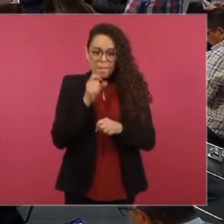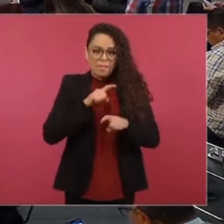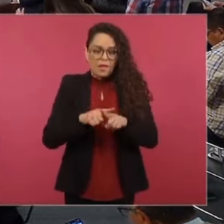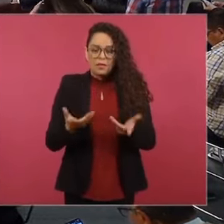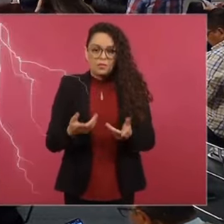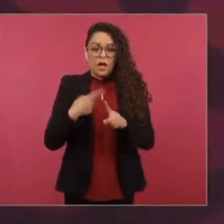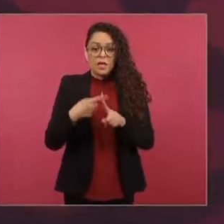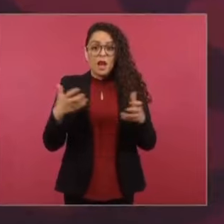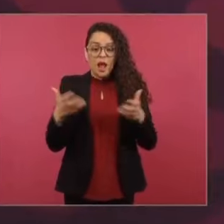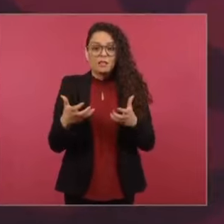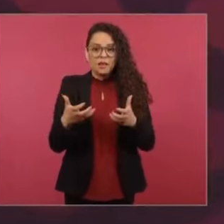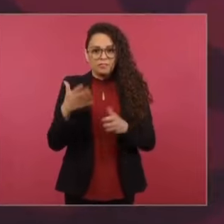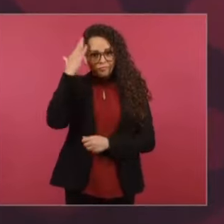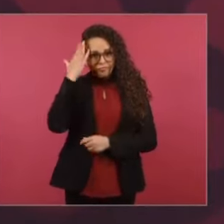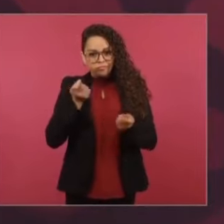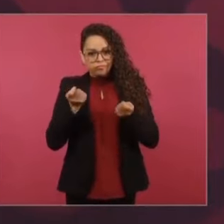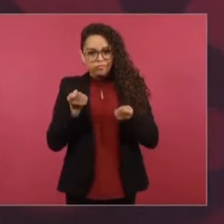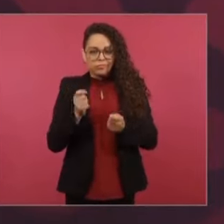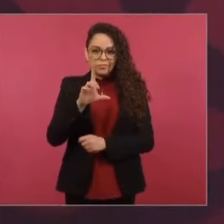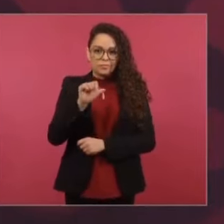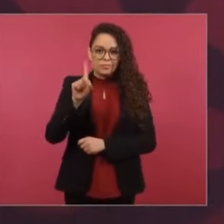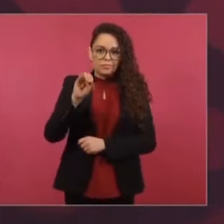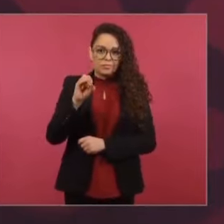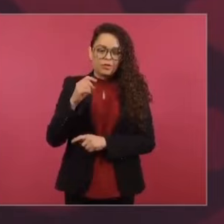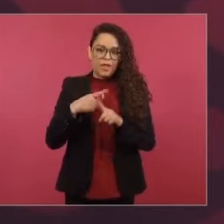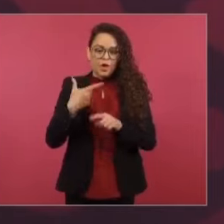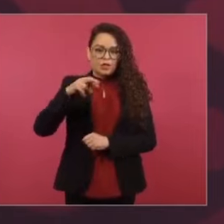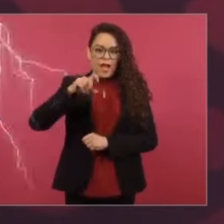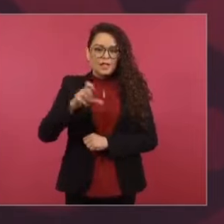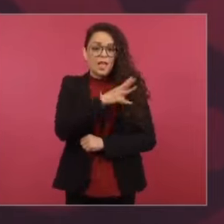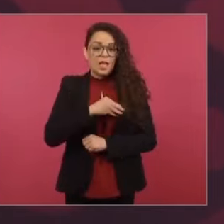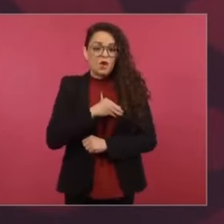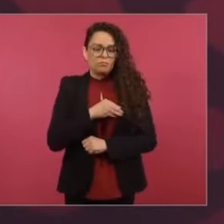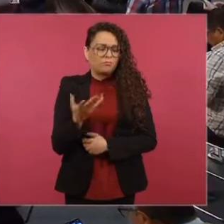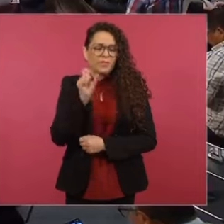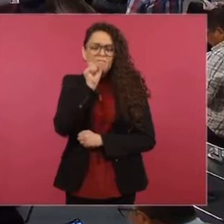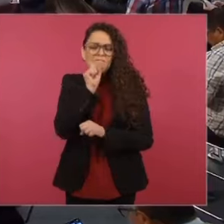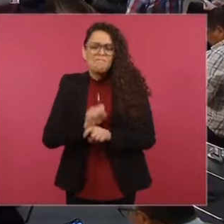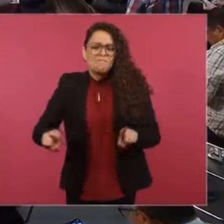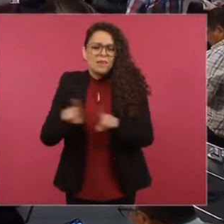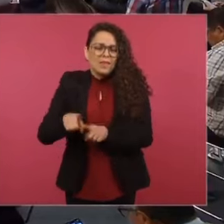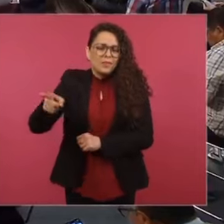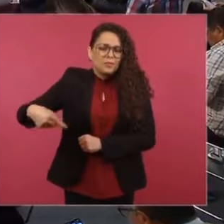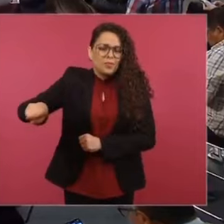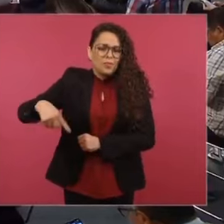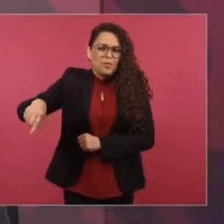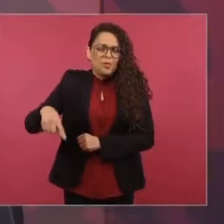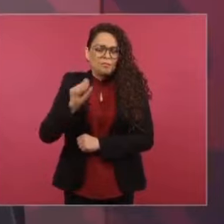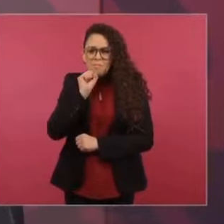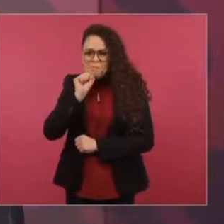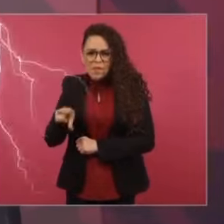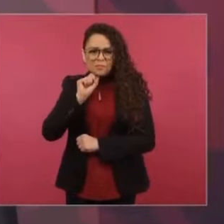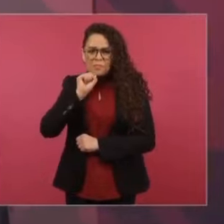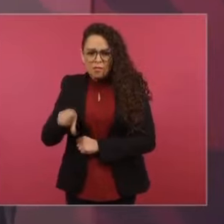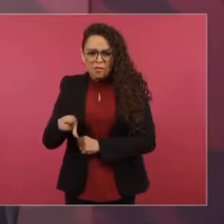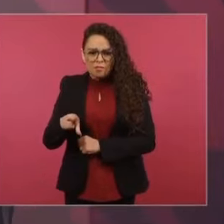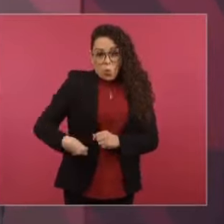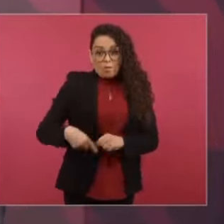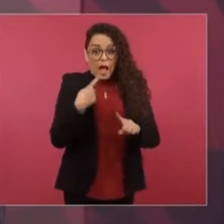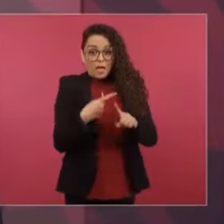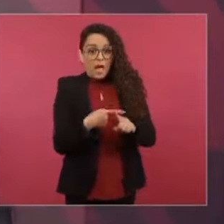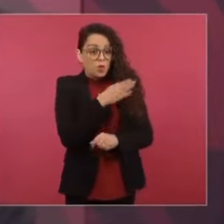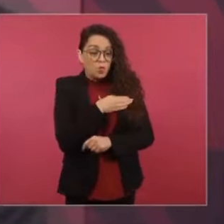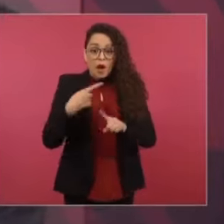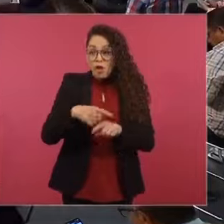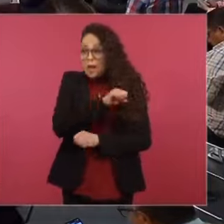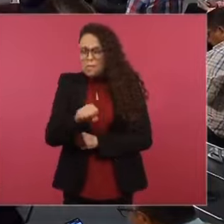¿Quién encabezaba todo ese movimiento? Claudio X. González, hijo. Son los mismos. Y esto no es maniqueo, no es de buenos y malos.